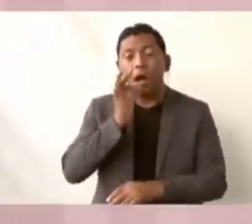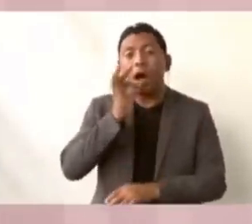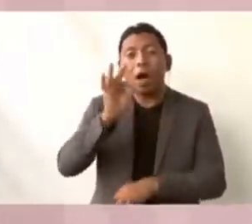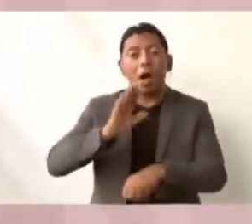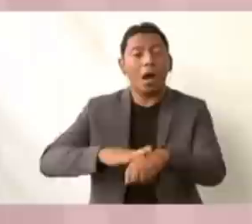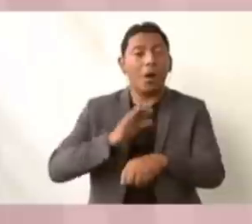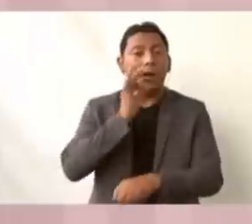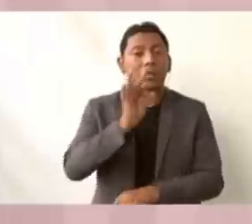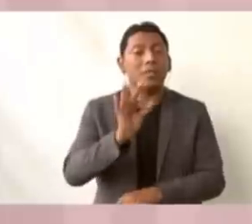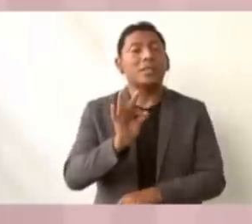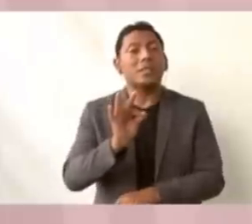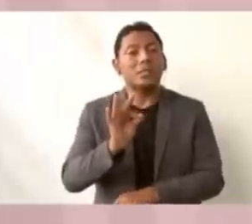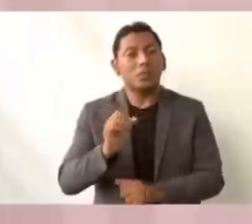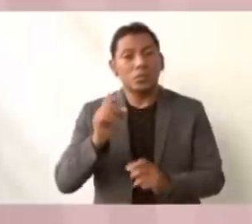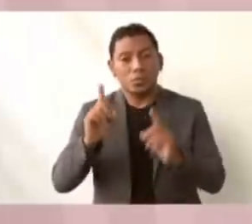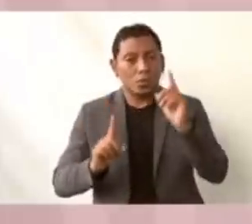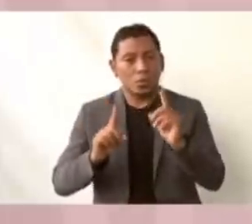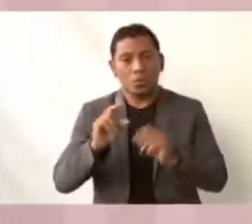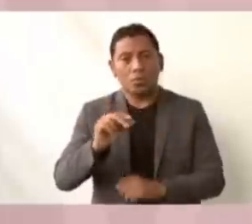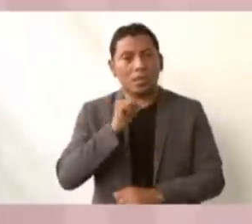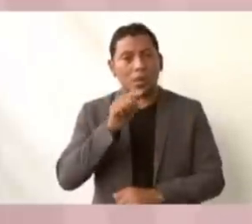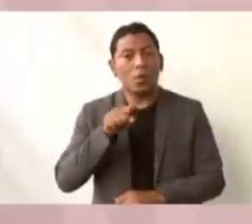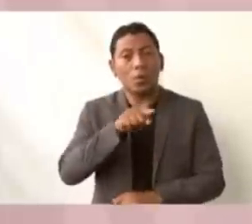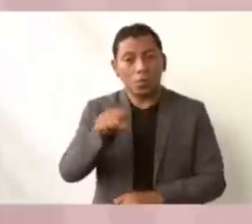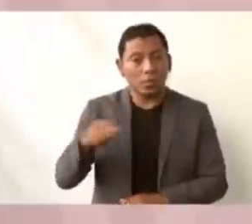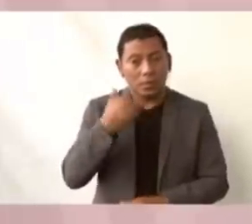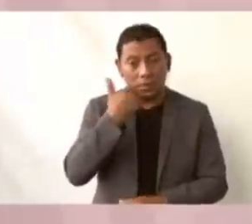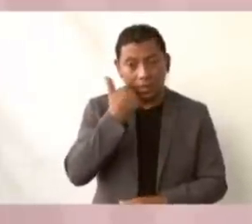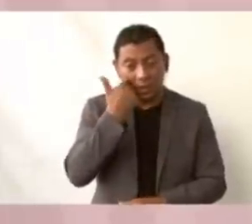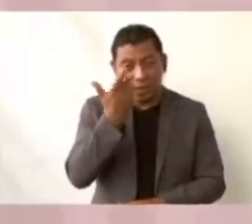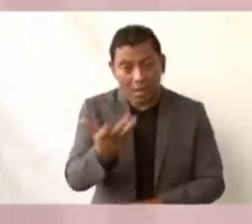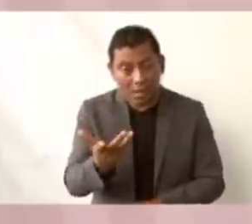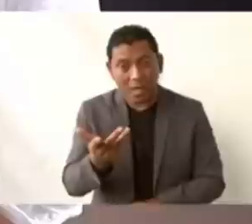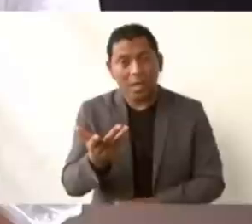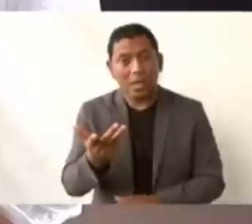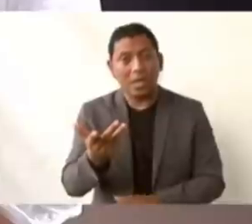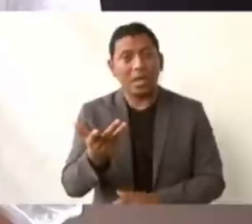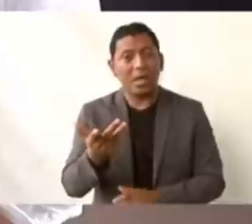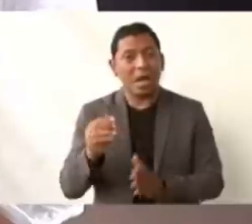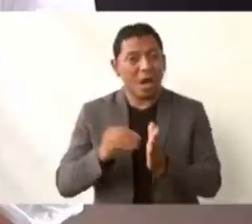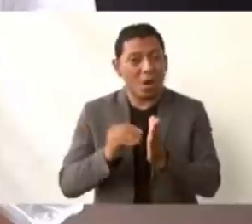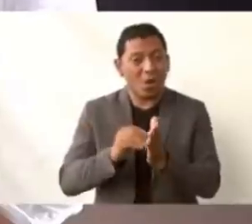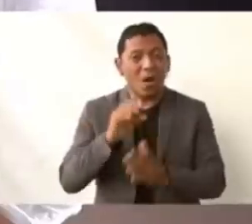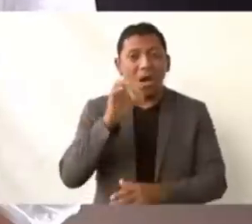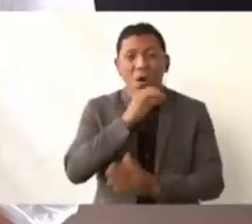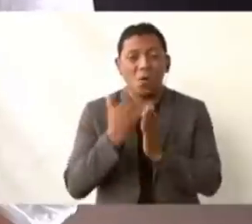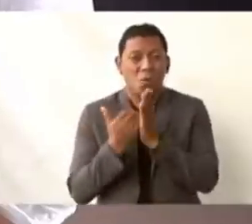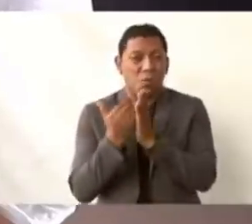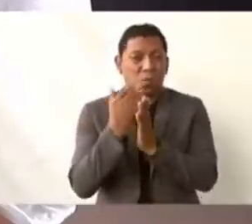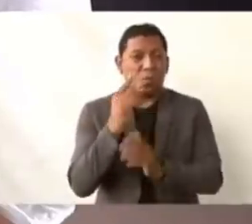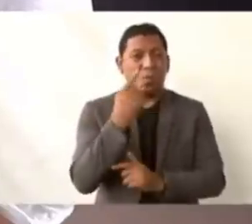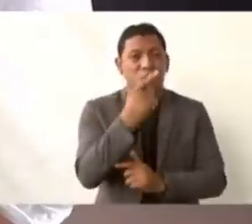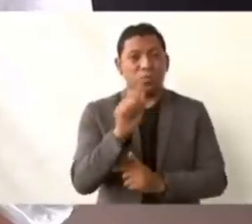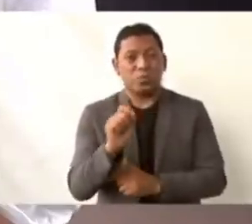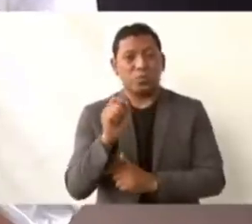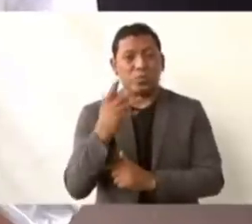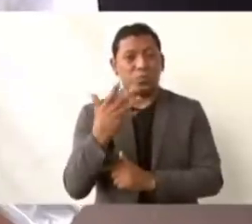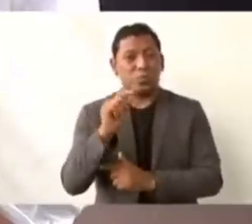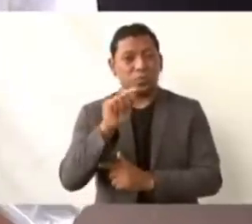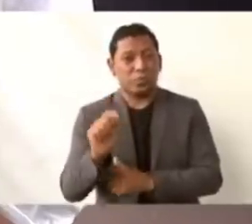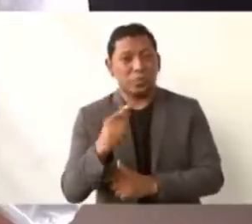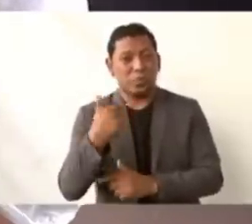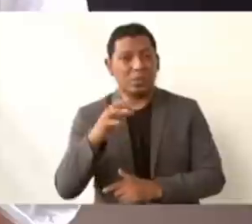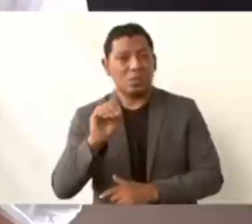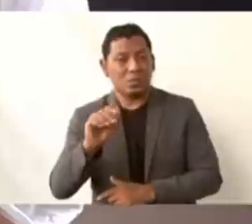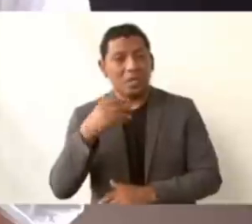si ustedes quieren mantener el aumento de temperatura a 1,5 grados Celsius, si